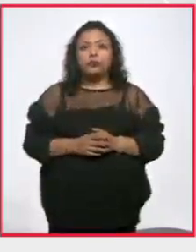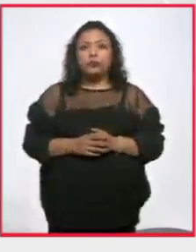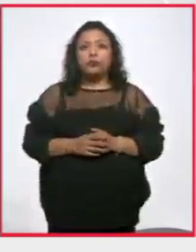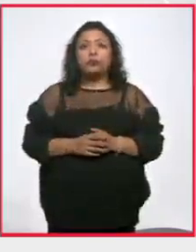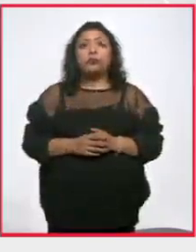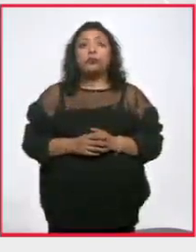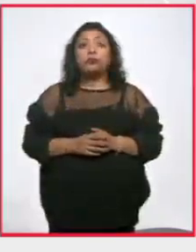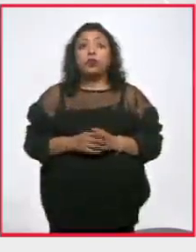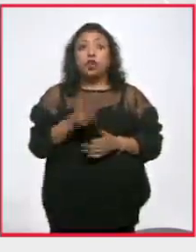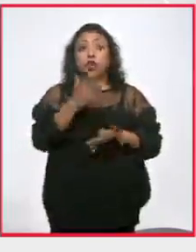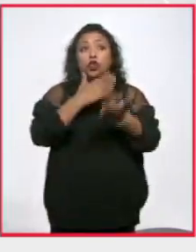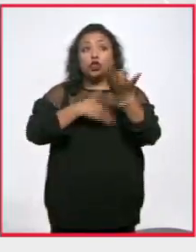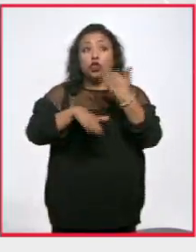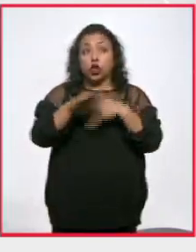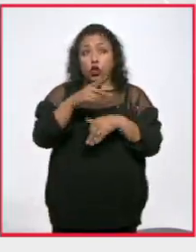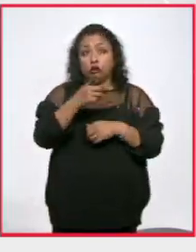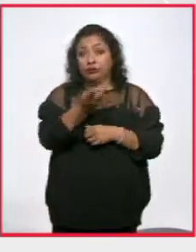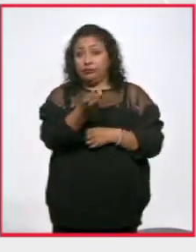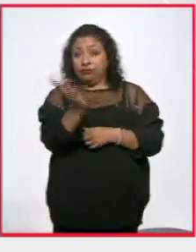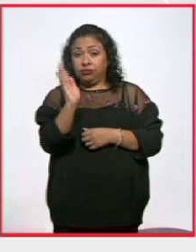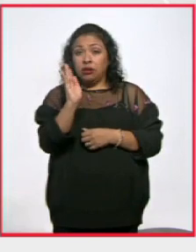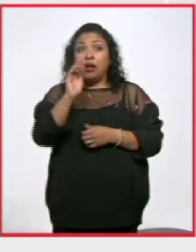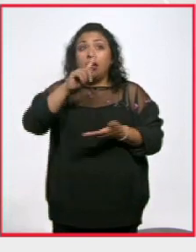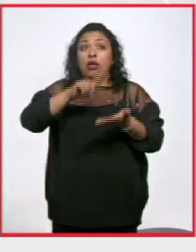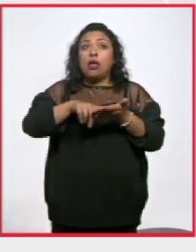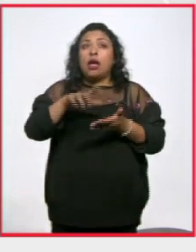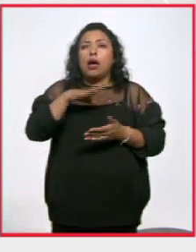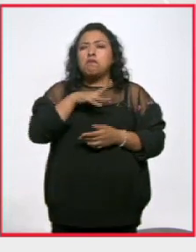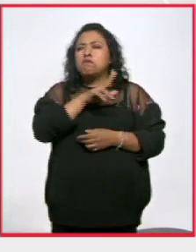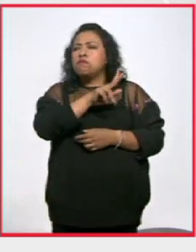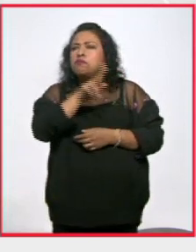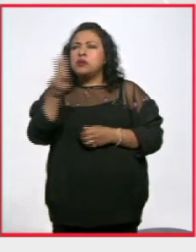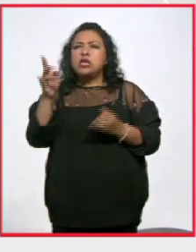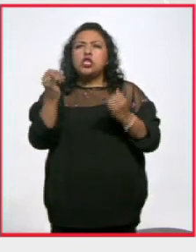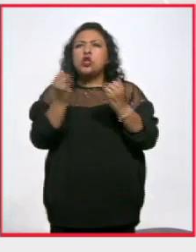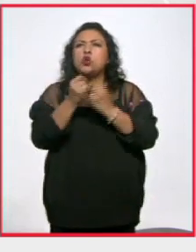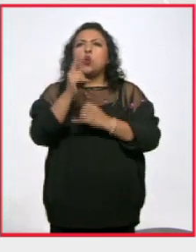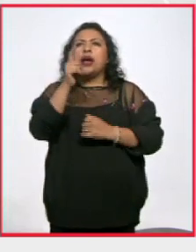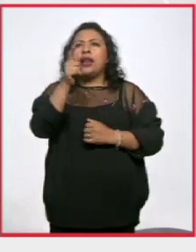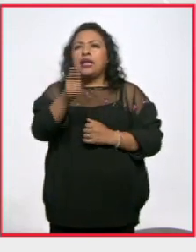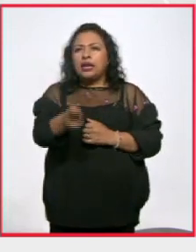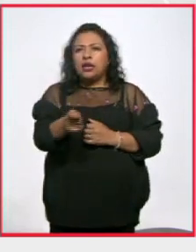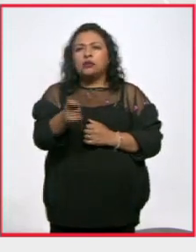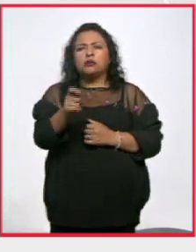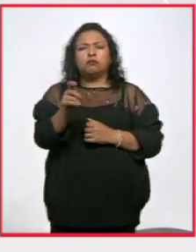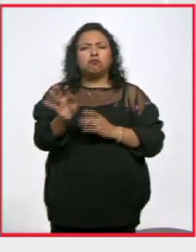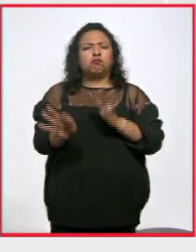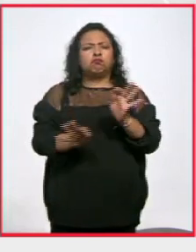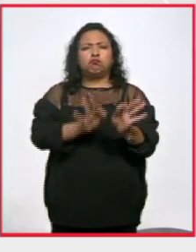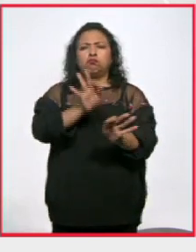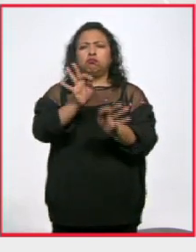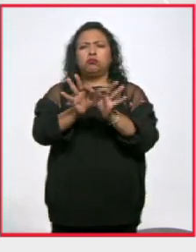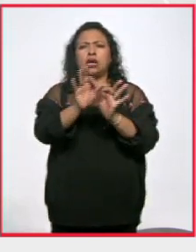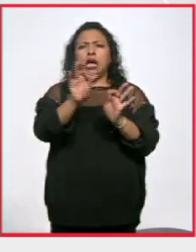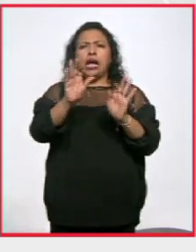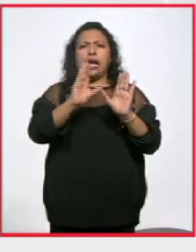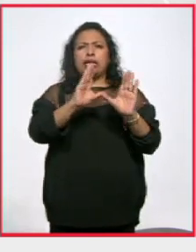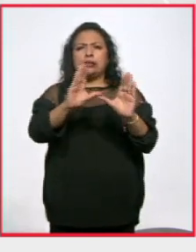en todos ellos entonces existe el común denominador de la excelencia académica